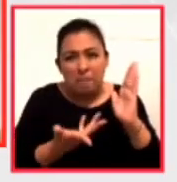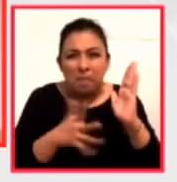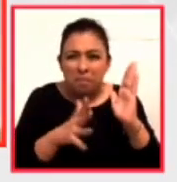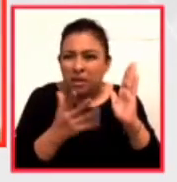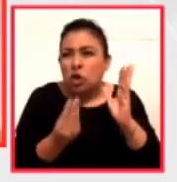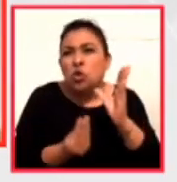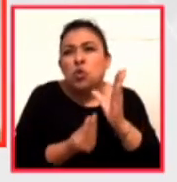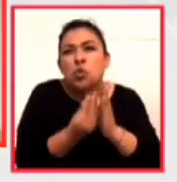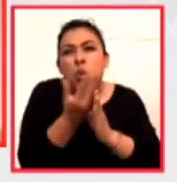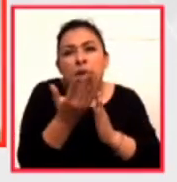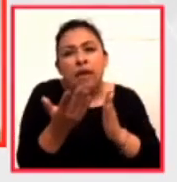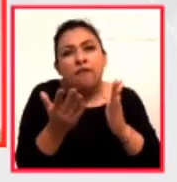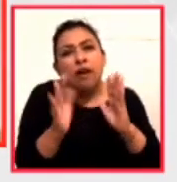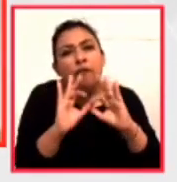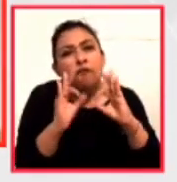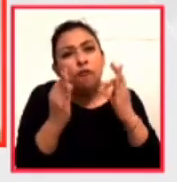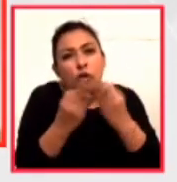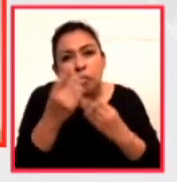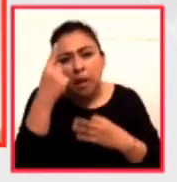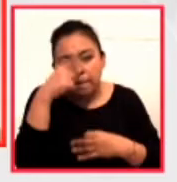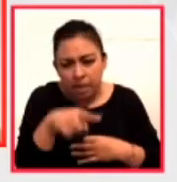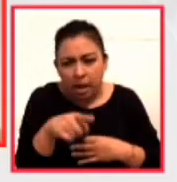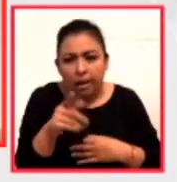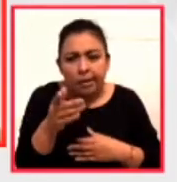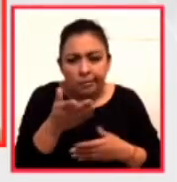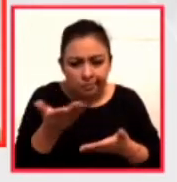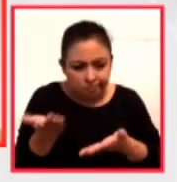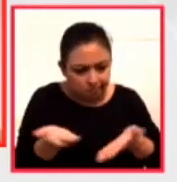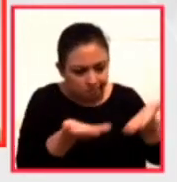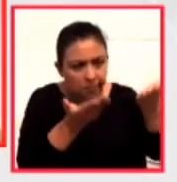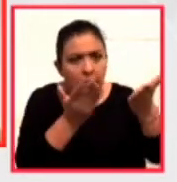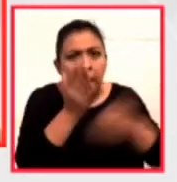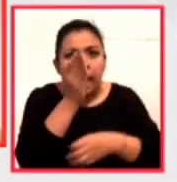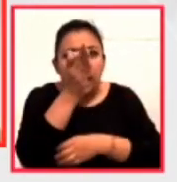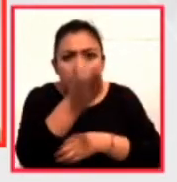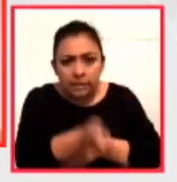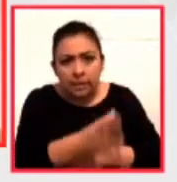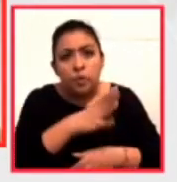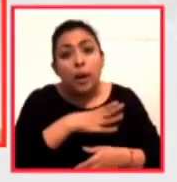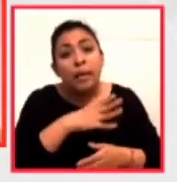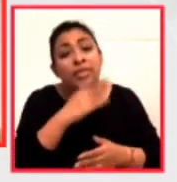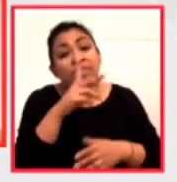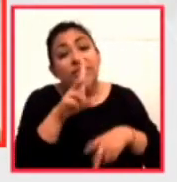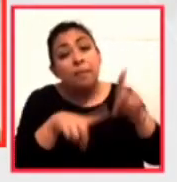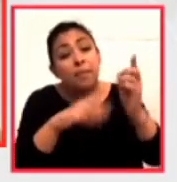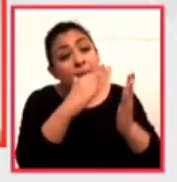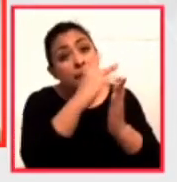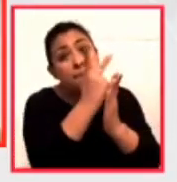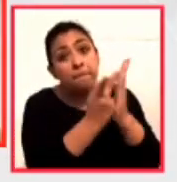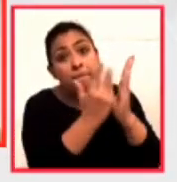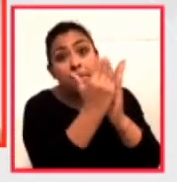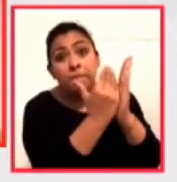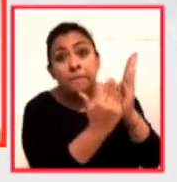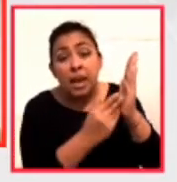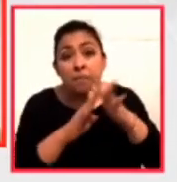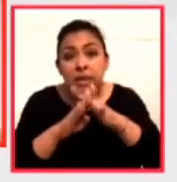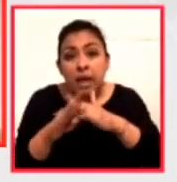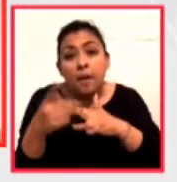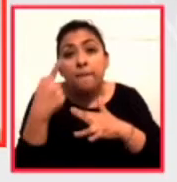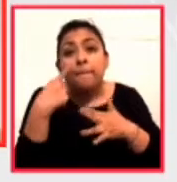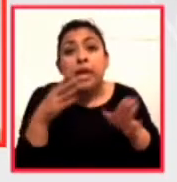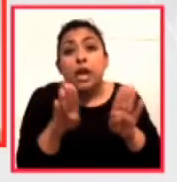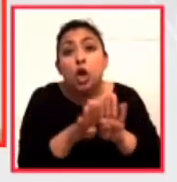nueva forma de aceptación bajo ciertos planes de migración. Hay que ver en qué términos emite esta orden